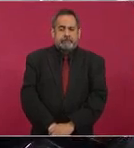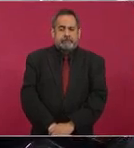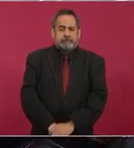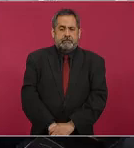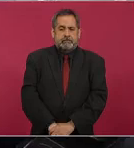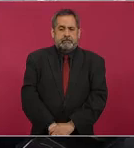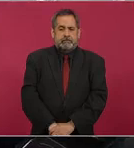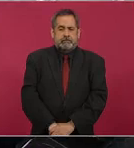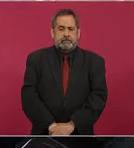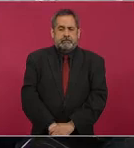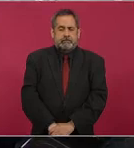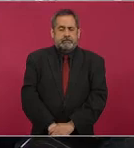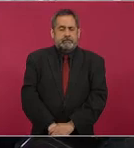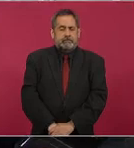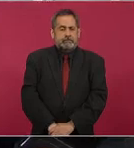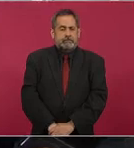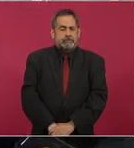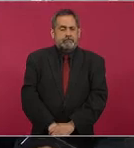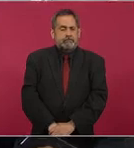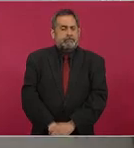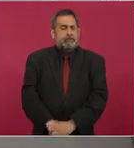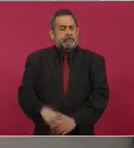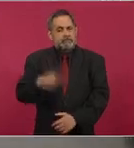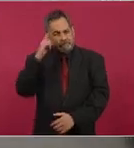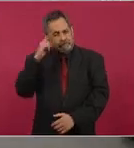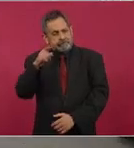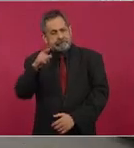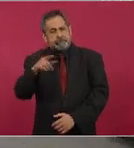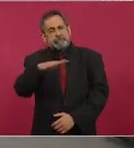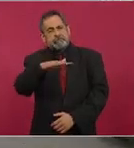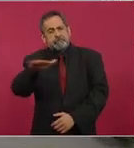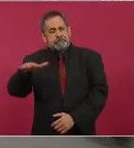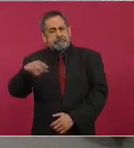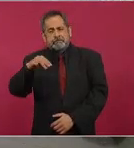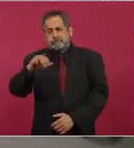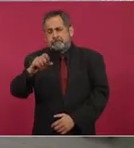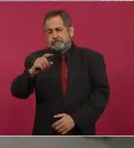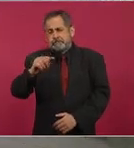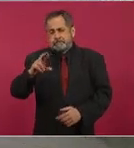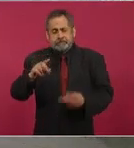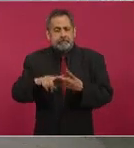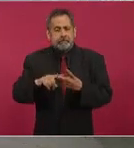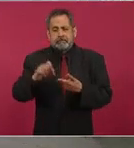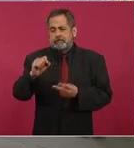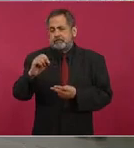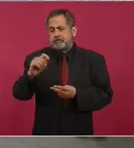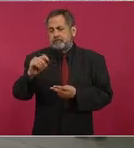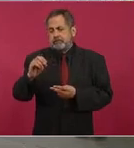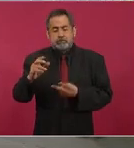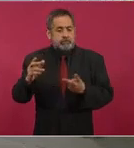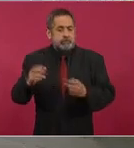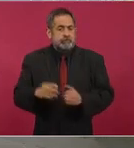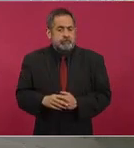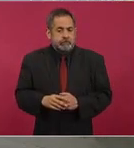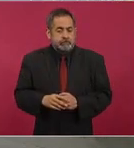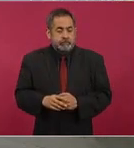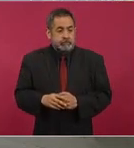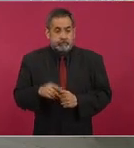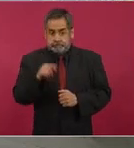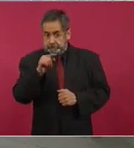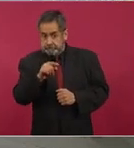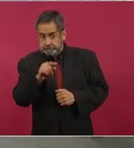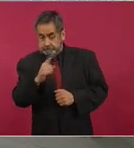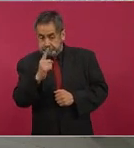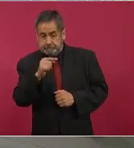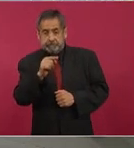grandes extensiones de la playa en Madero y en la pesca en Soto, la Marina. En el primero, pretenden